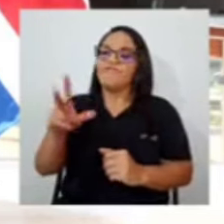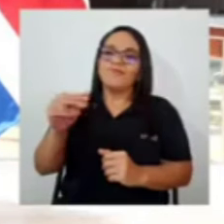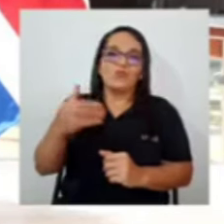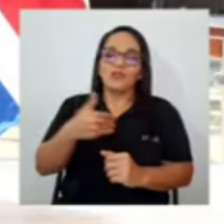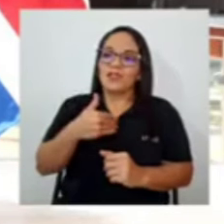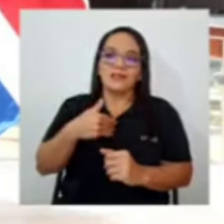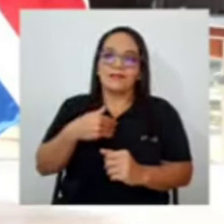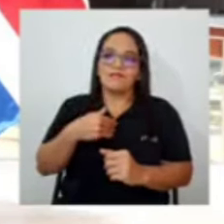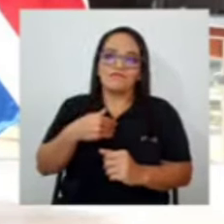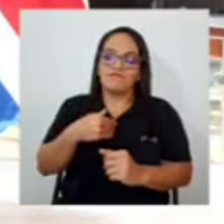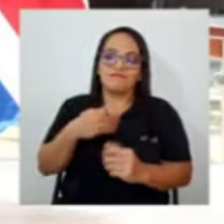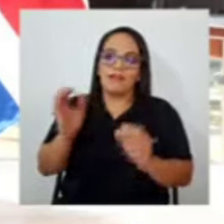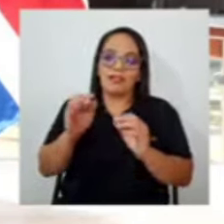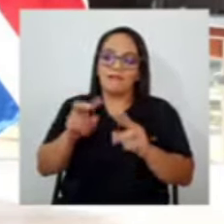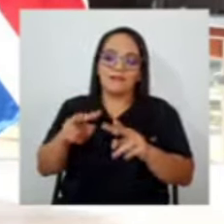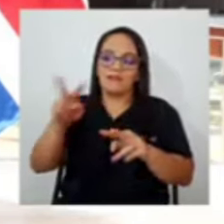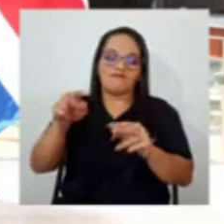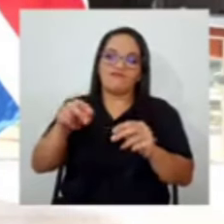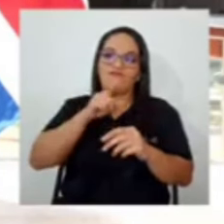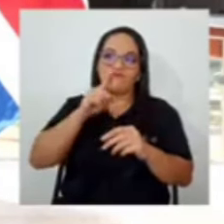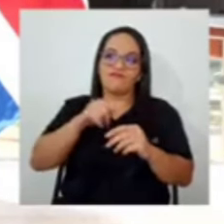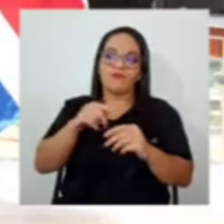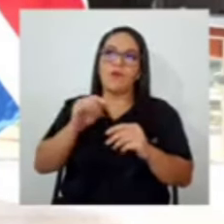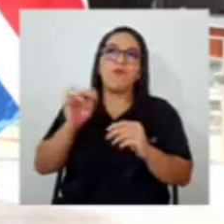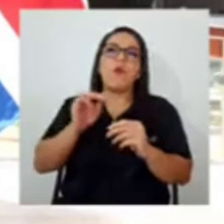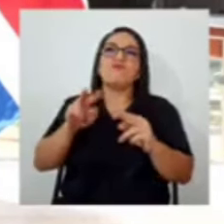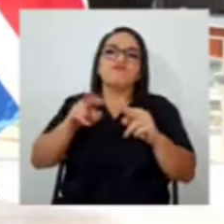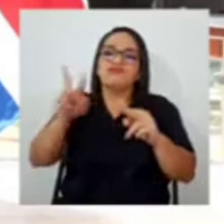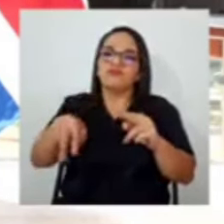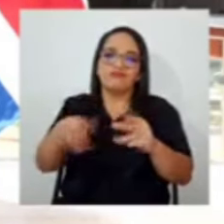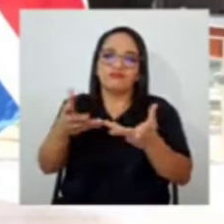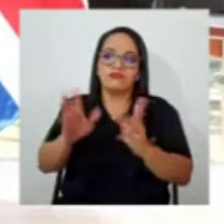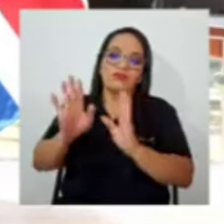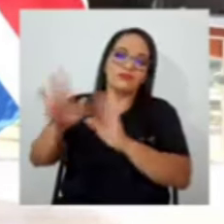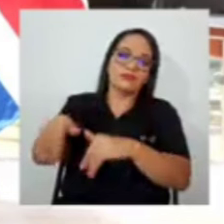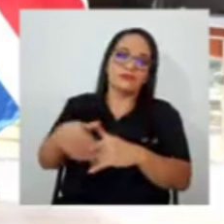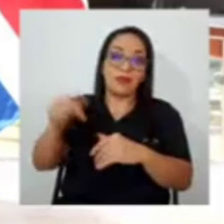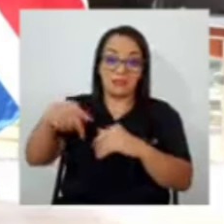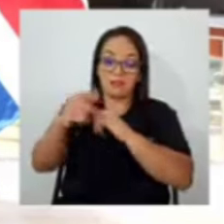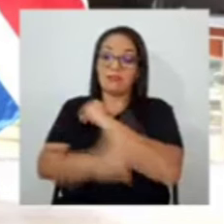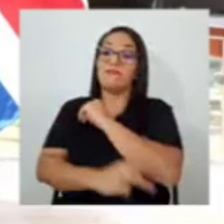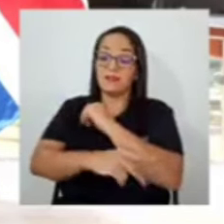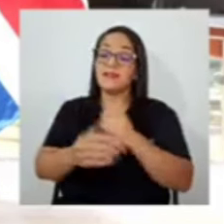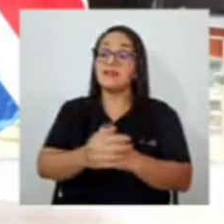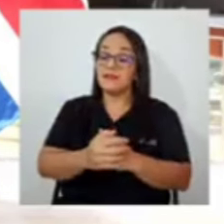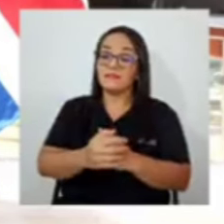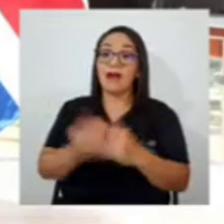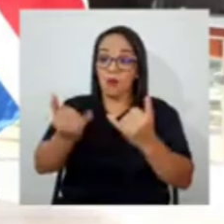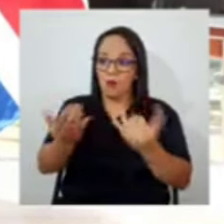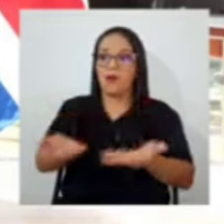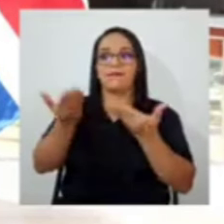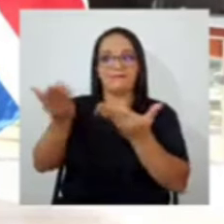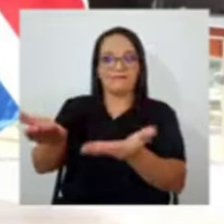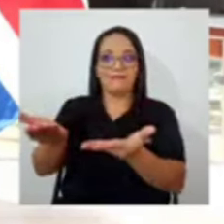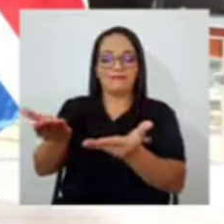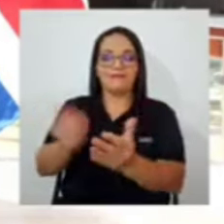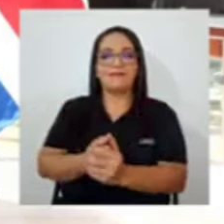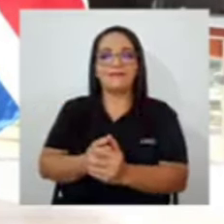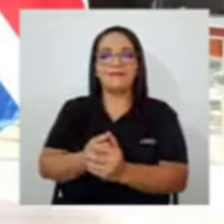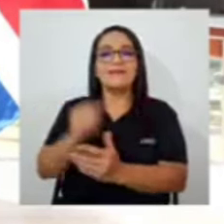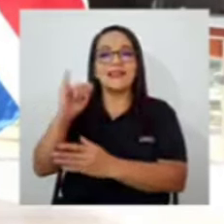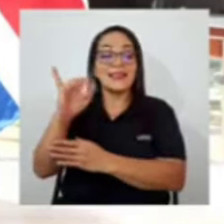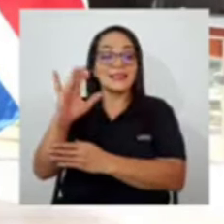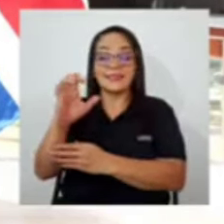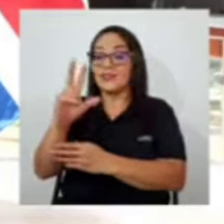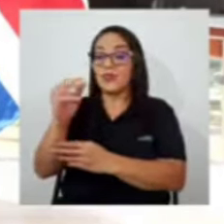decirlo, o menos aventajadas del país, mientras que el ICE ya no pierde y genera